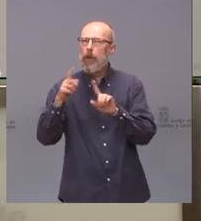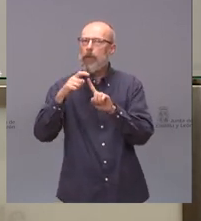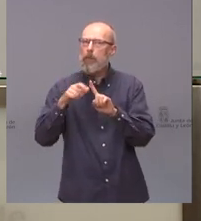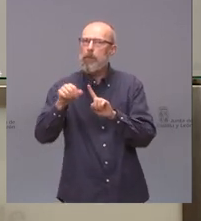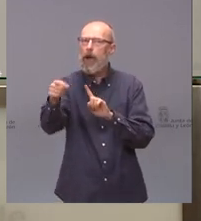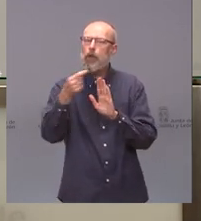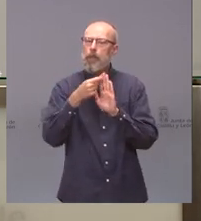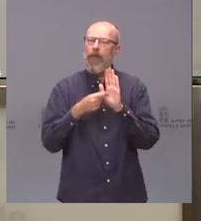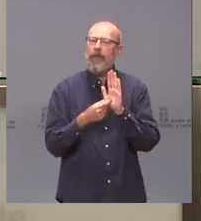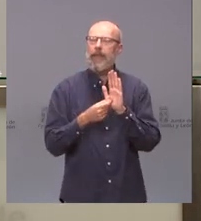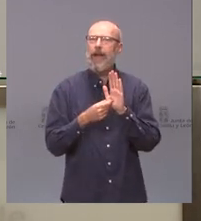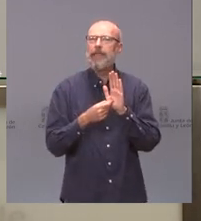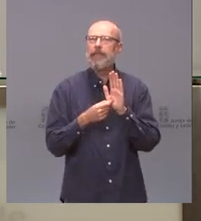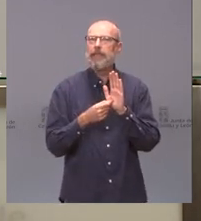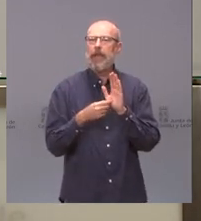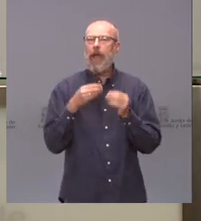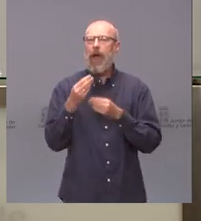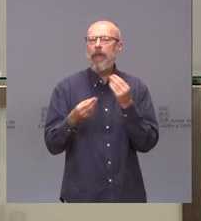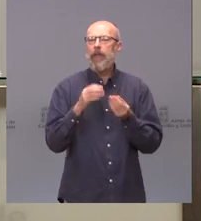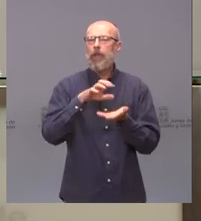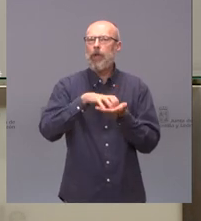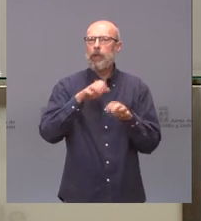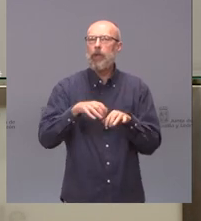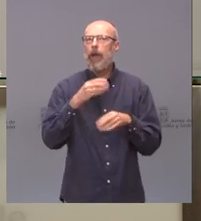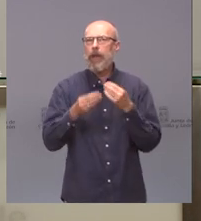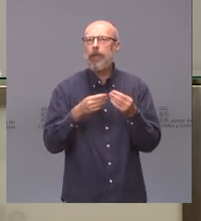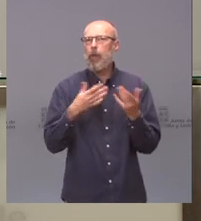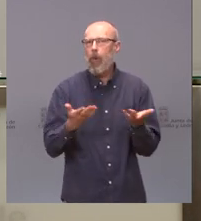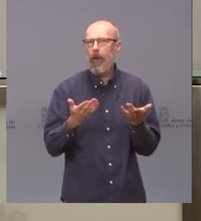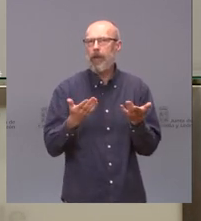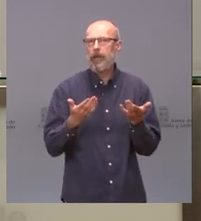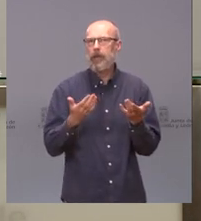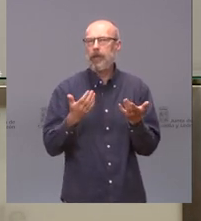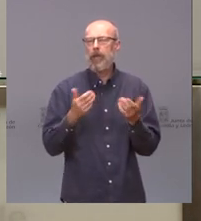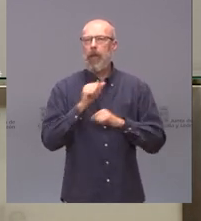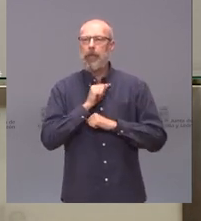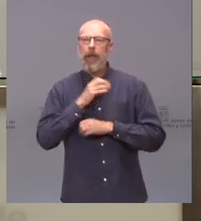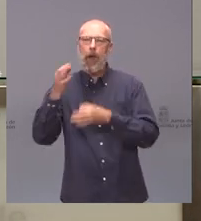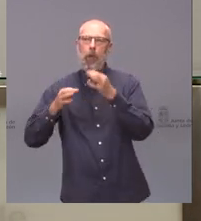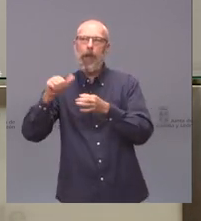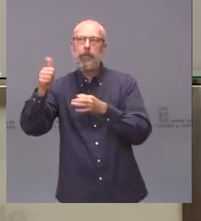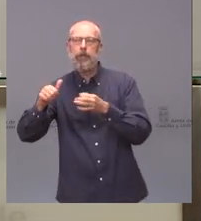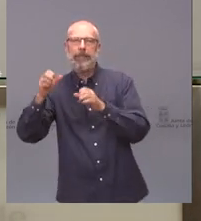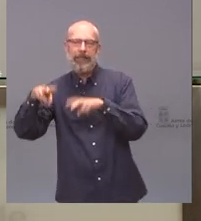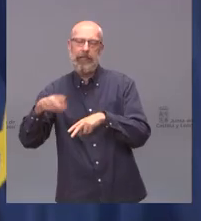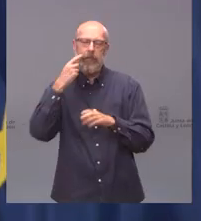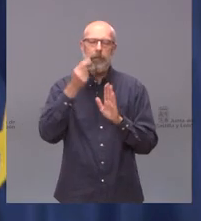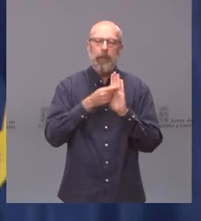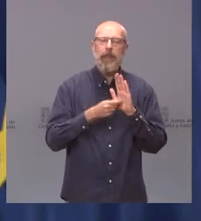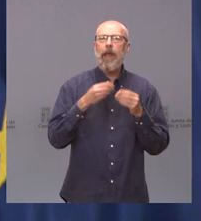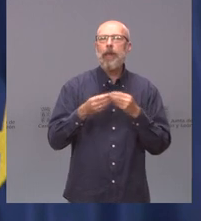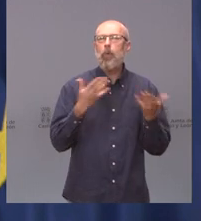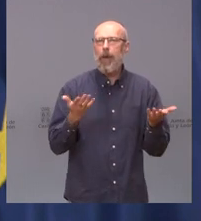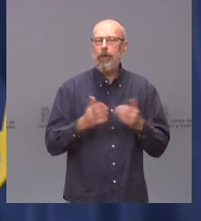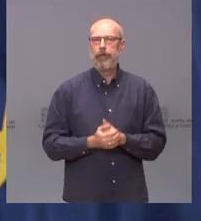recurrir a la justicia, sin tener que llevarlo a que la justicia le dé la razón o no? Gracias. Bueno, permítame